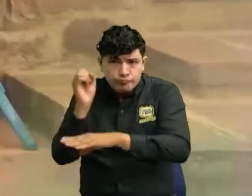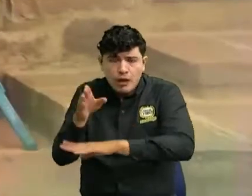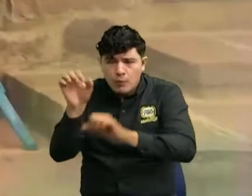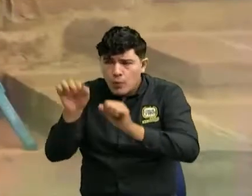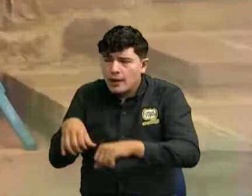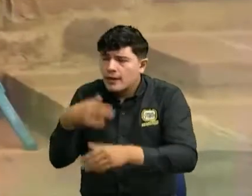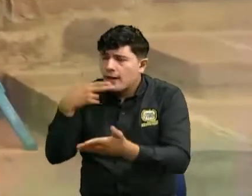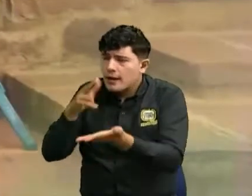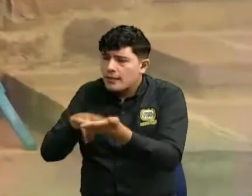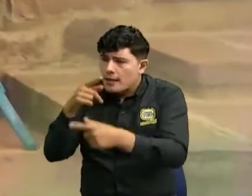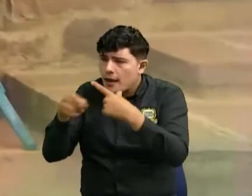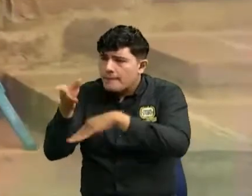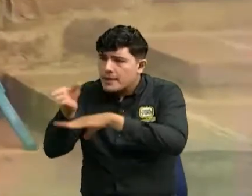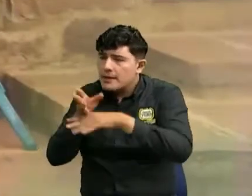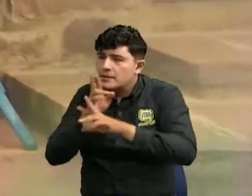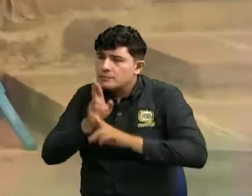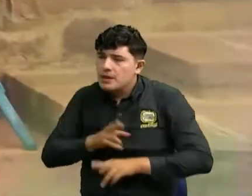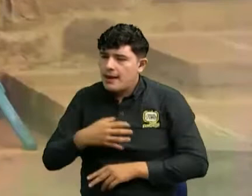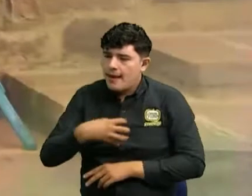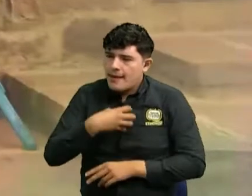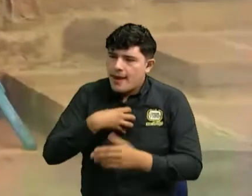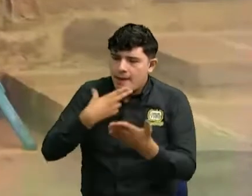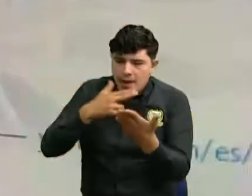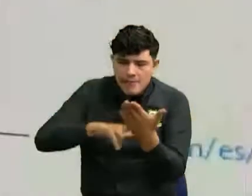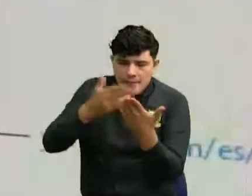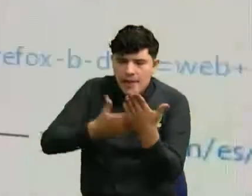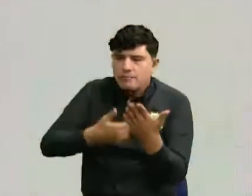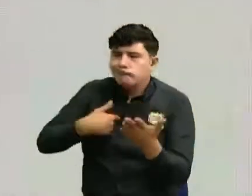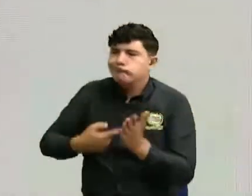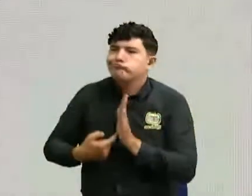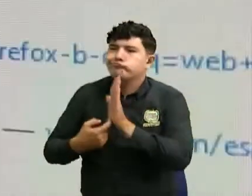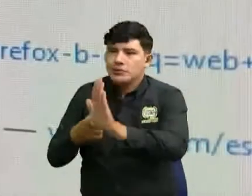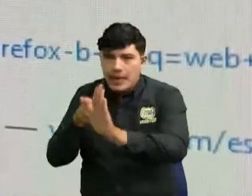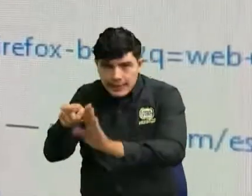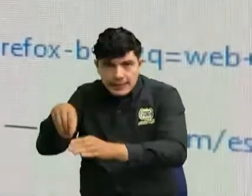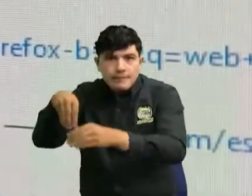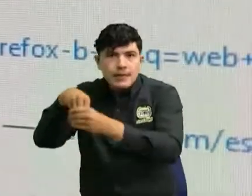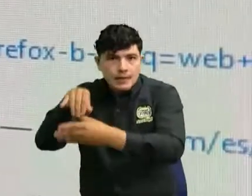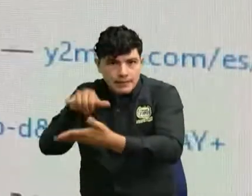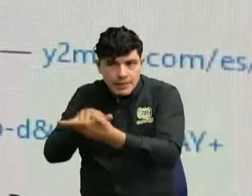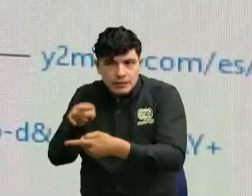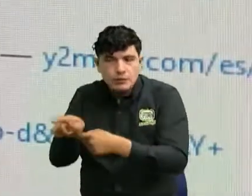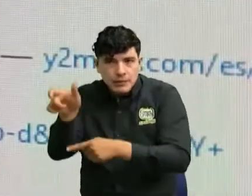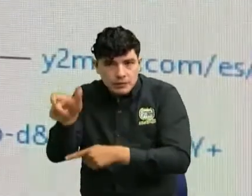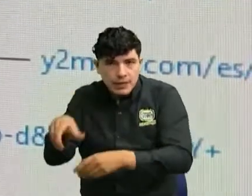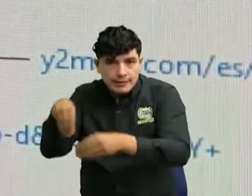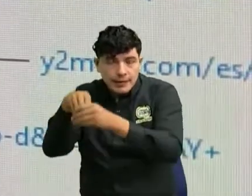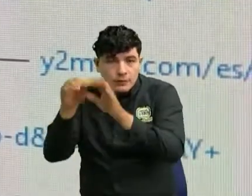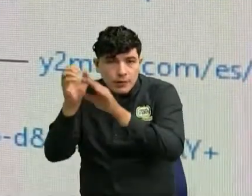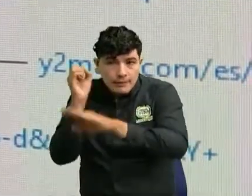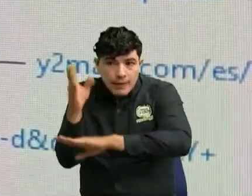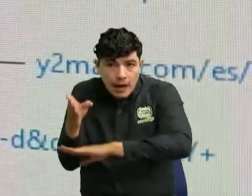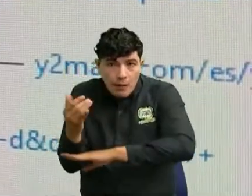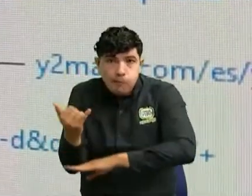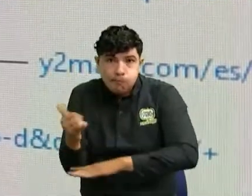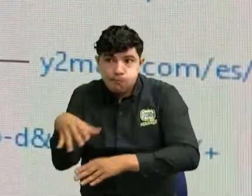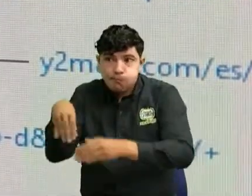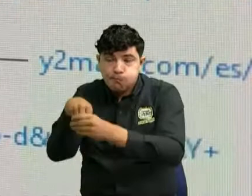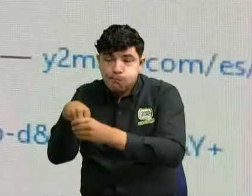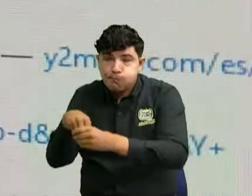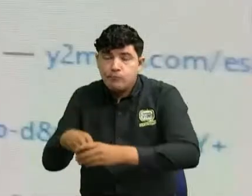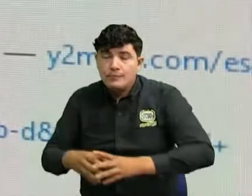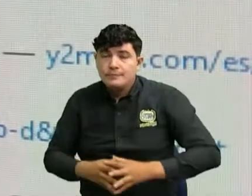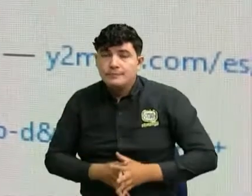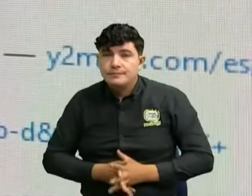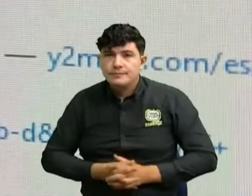derecho de petición. Todo lo que hagamos tenemos que presentárselo también a esta persona que está dentro del banco y